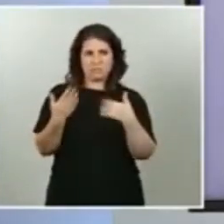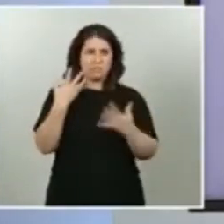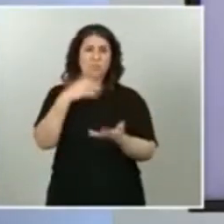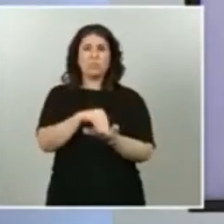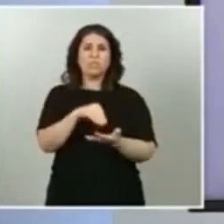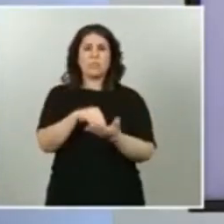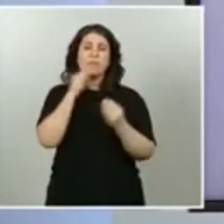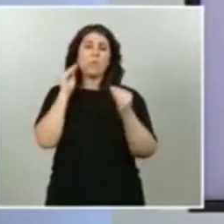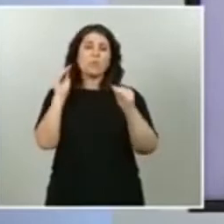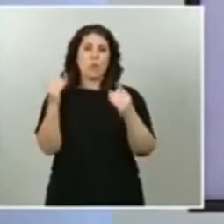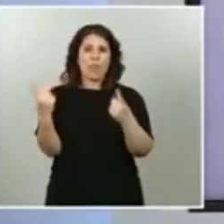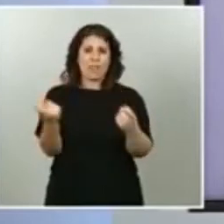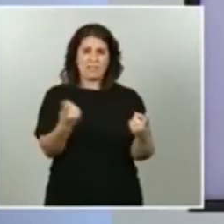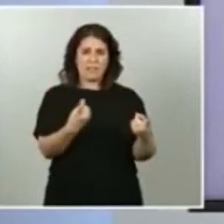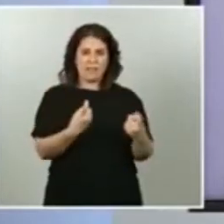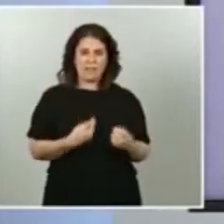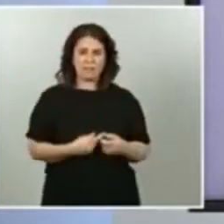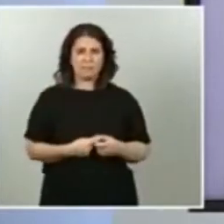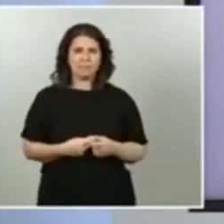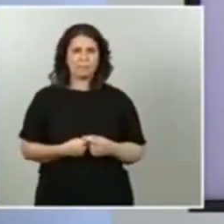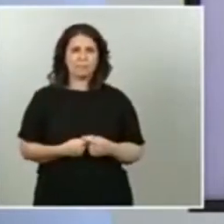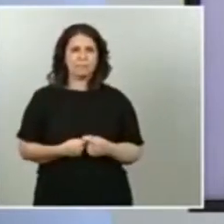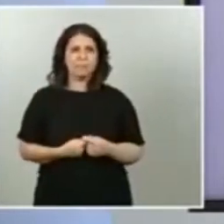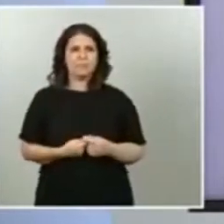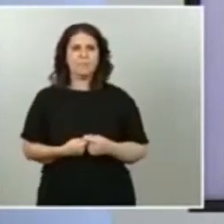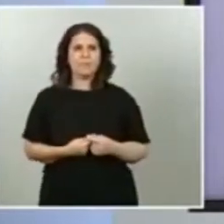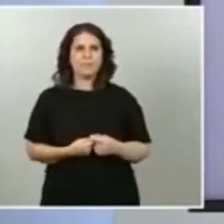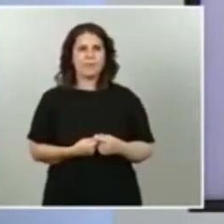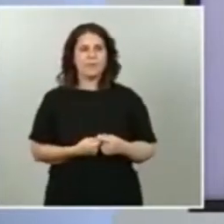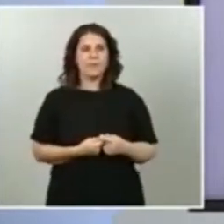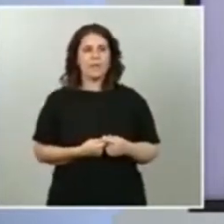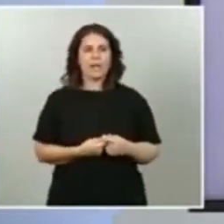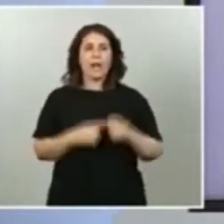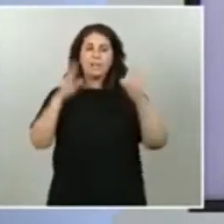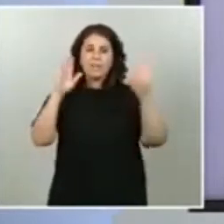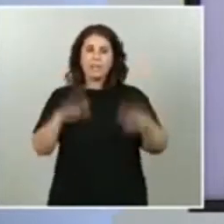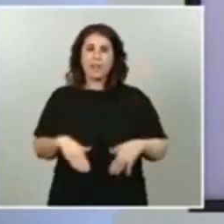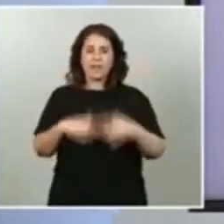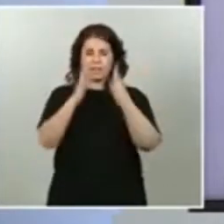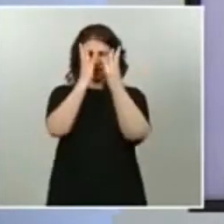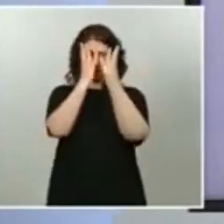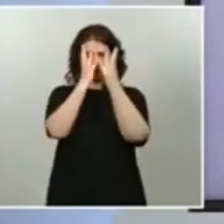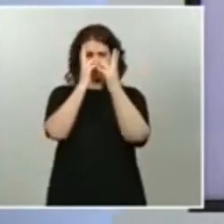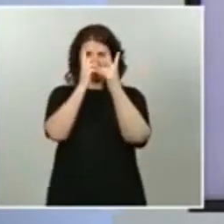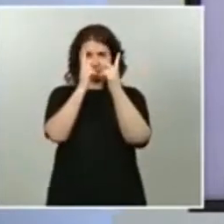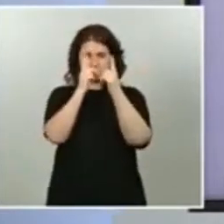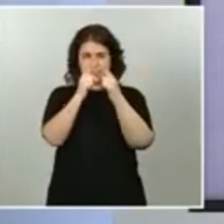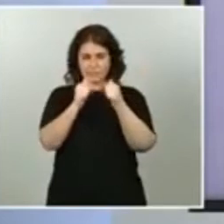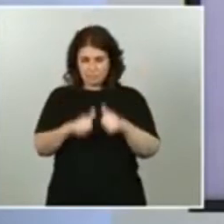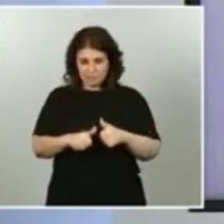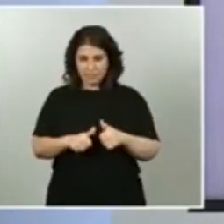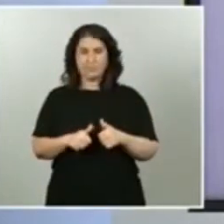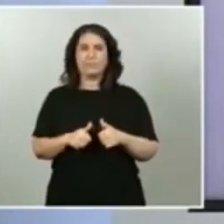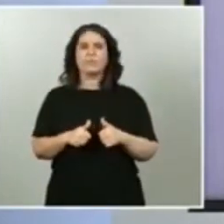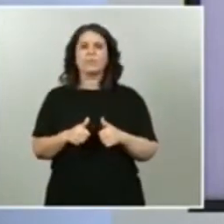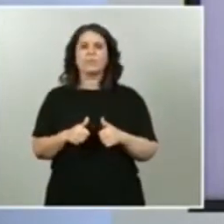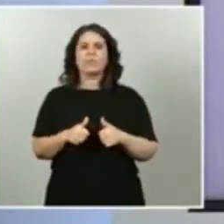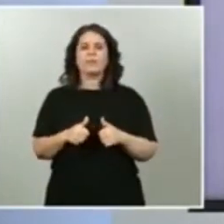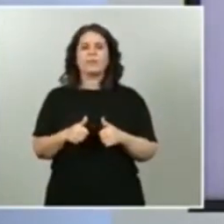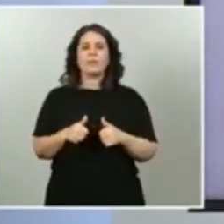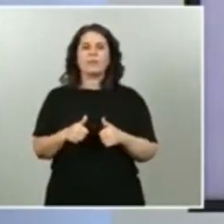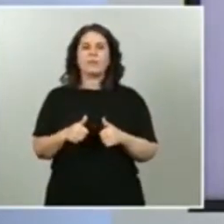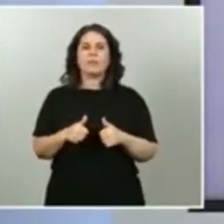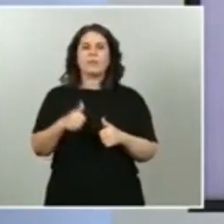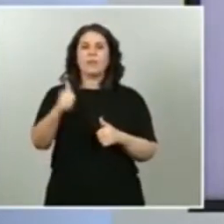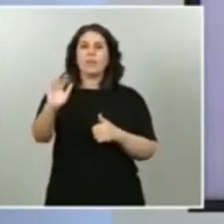y hemos cifrado con un fondo de esa característica que atiende a lo que nos han planteado.